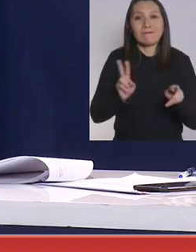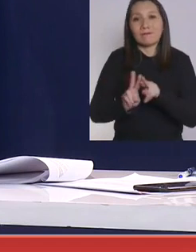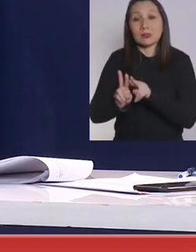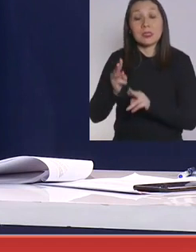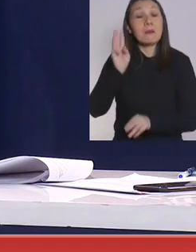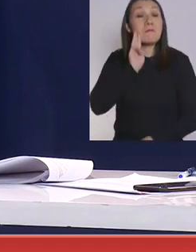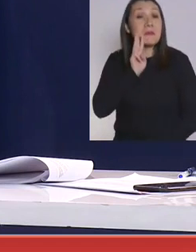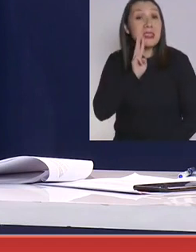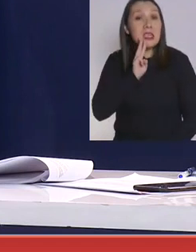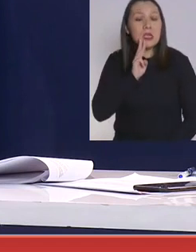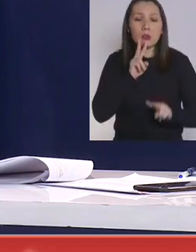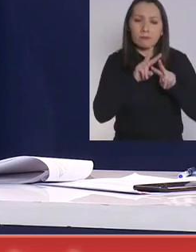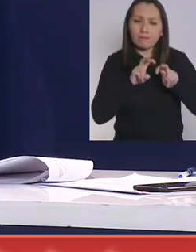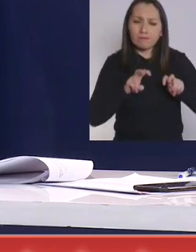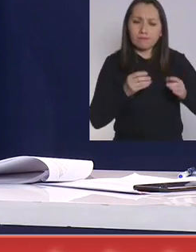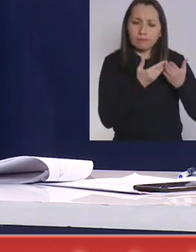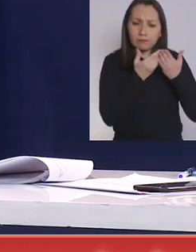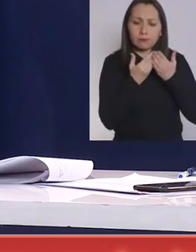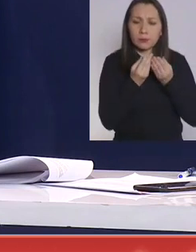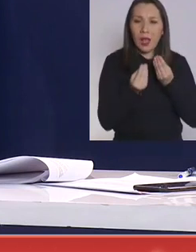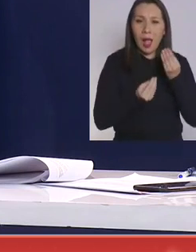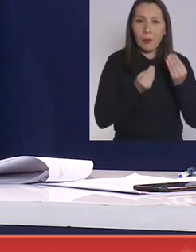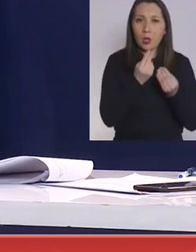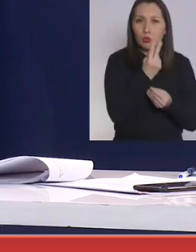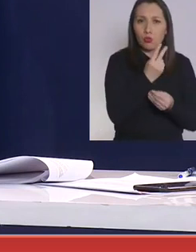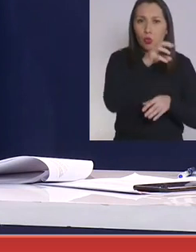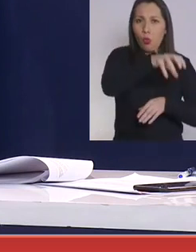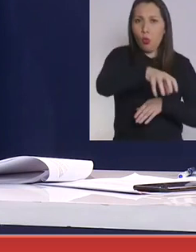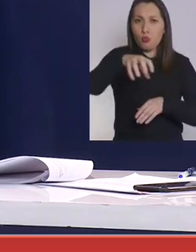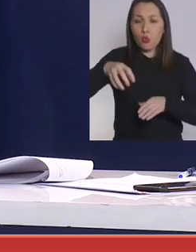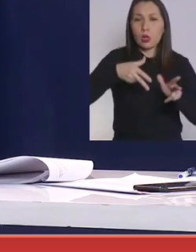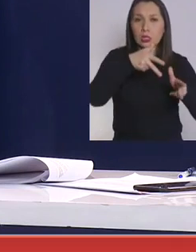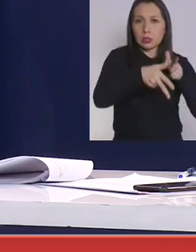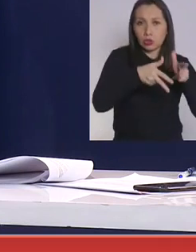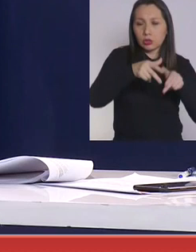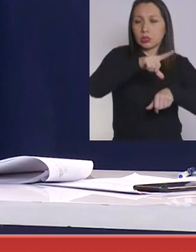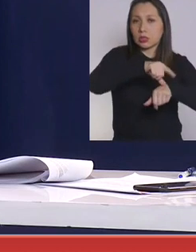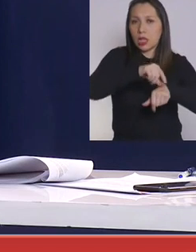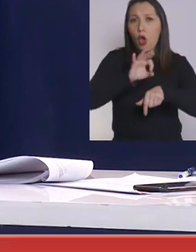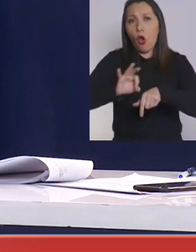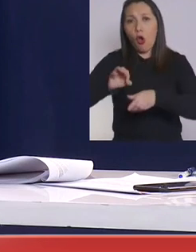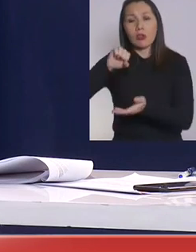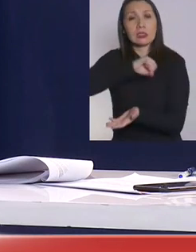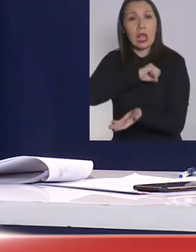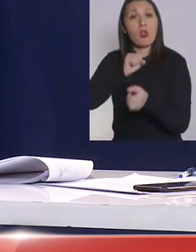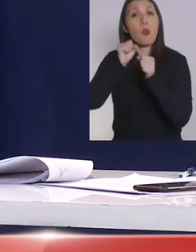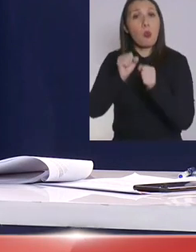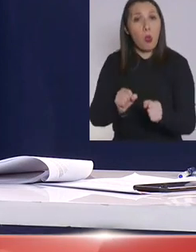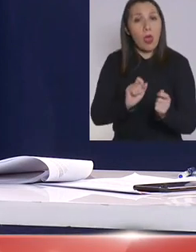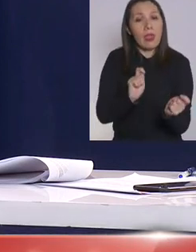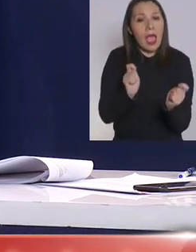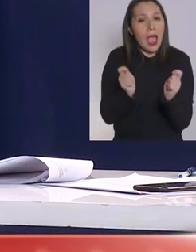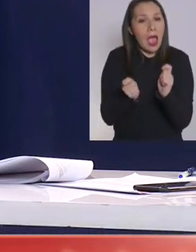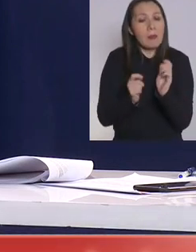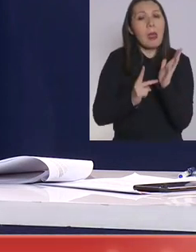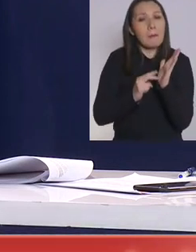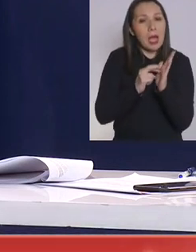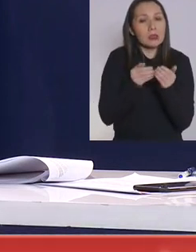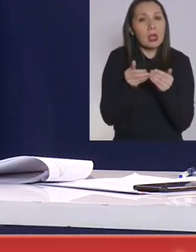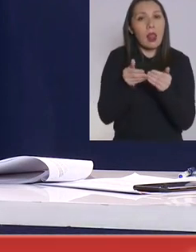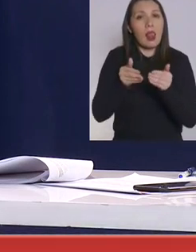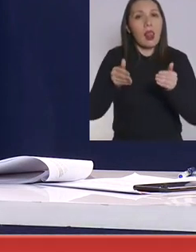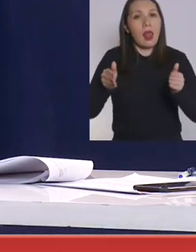los días miércoles, vamos a analizar la situación de estas dos comunas para ver si pueden seguir avanzando en el paso a paso